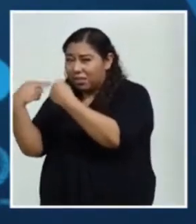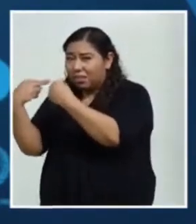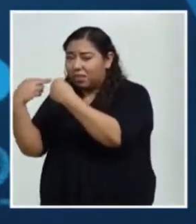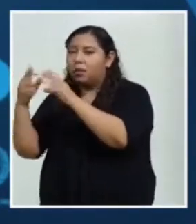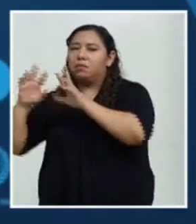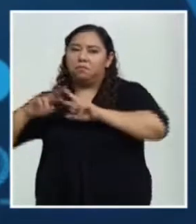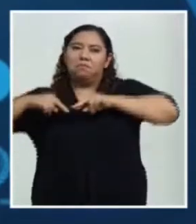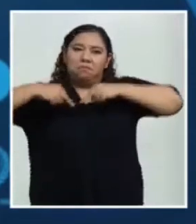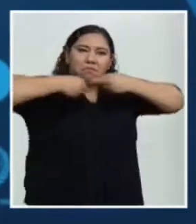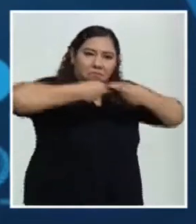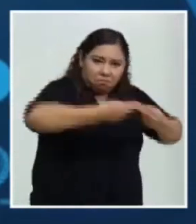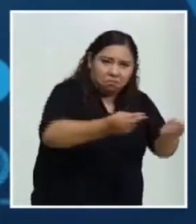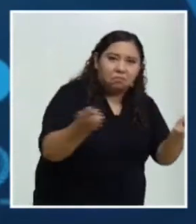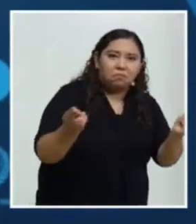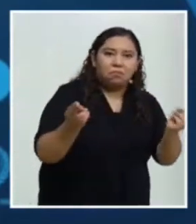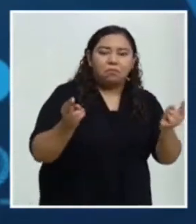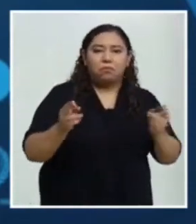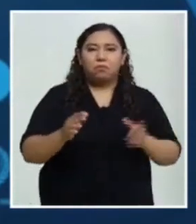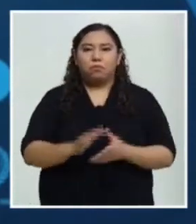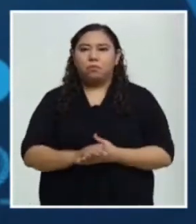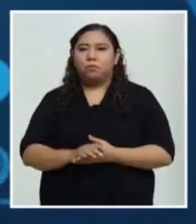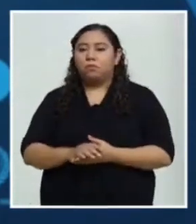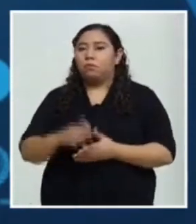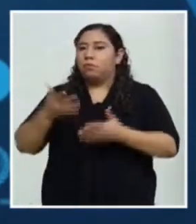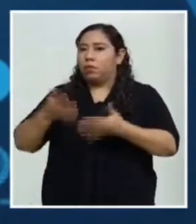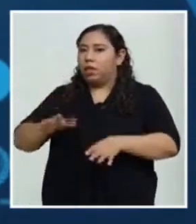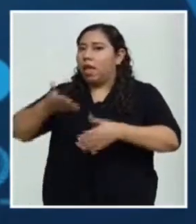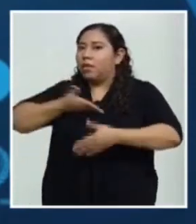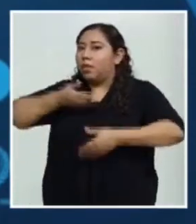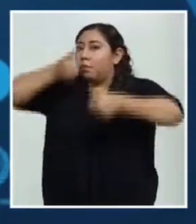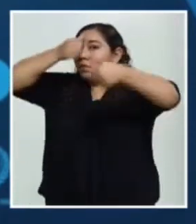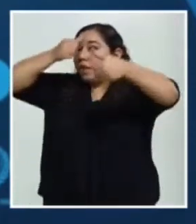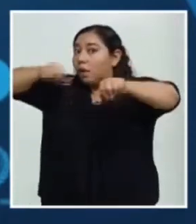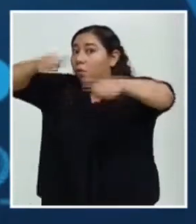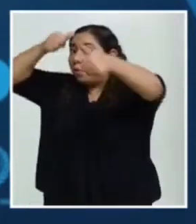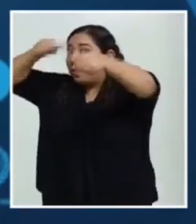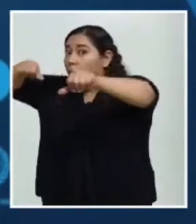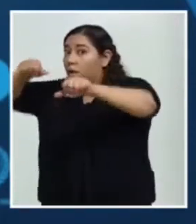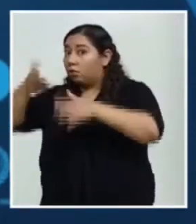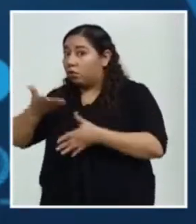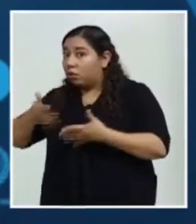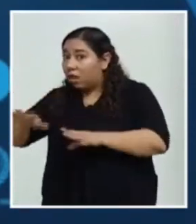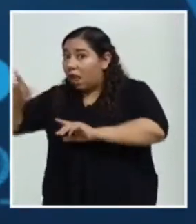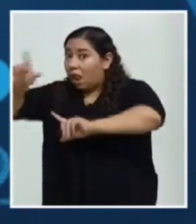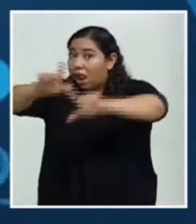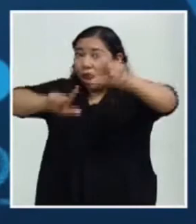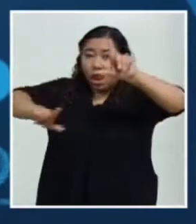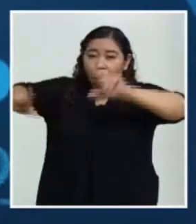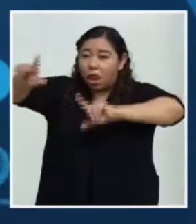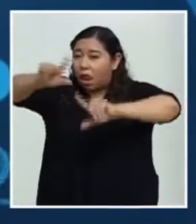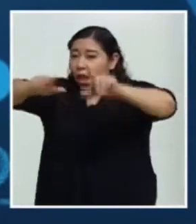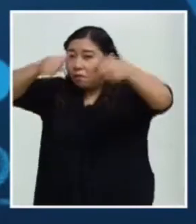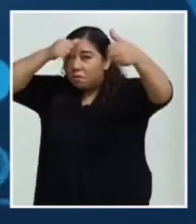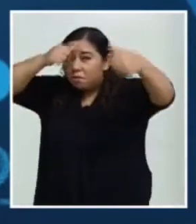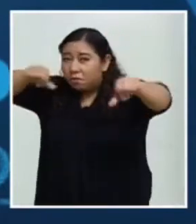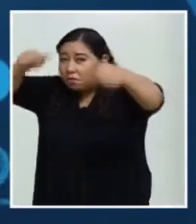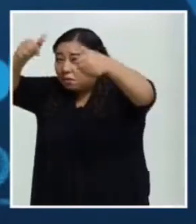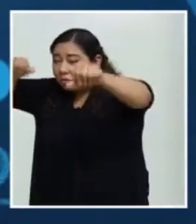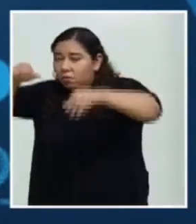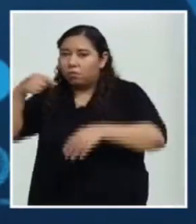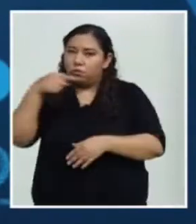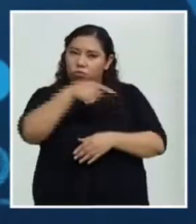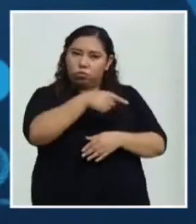que ya tenemos con los productores. Entonces, Honduras ya tiene comprometido la cantidad de 20% de su población.